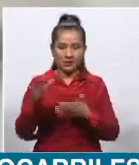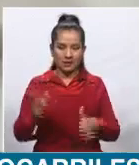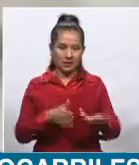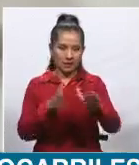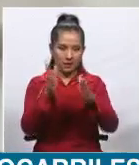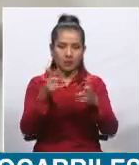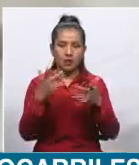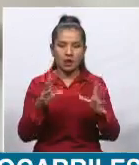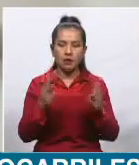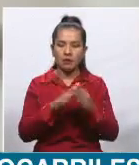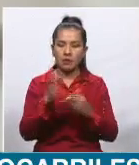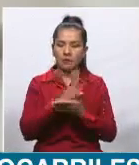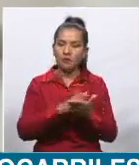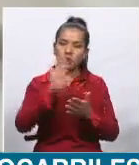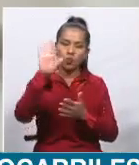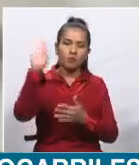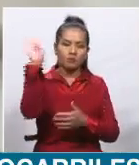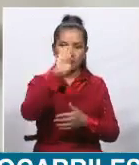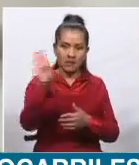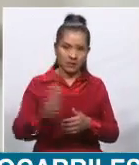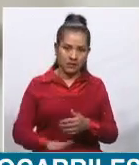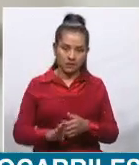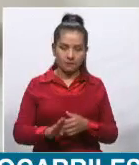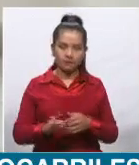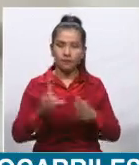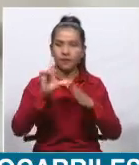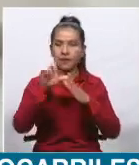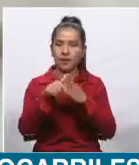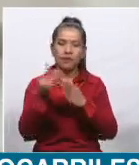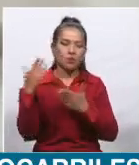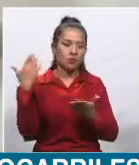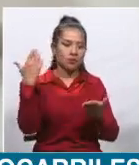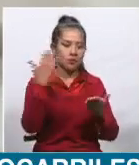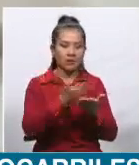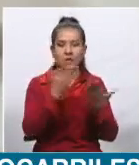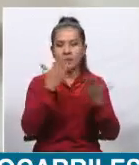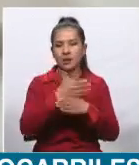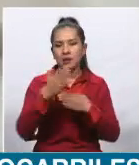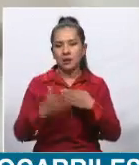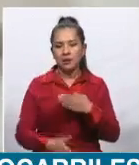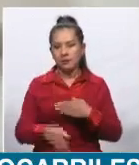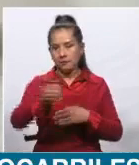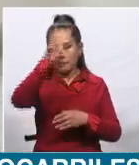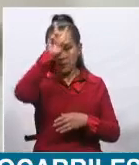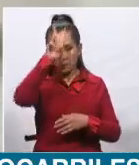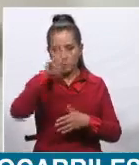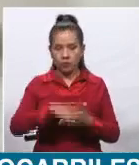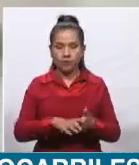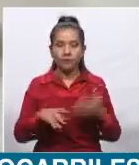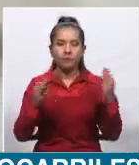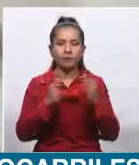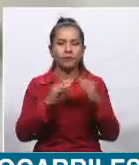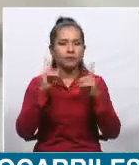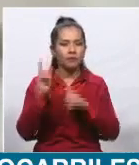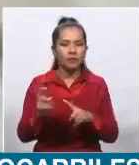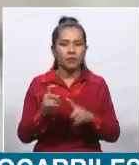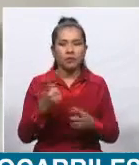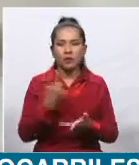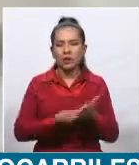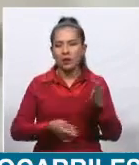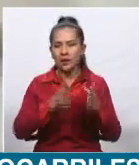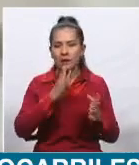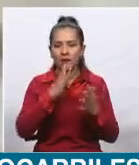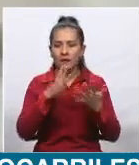parte de este Brasil y por supuesto concluye en el Perú. ¿Qué conversaciones se ha tenido